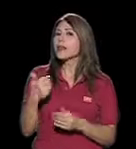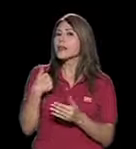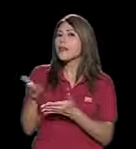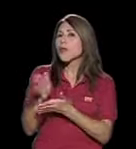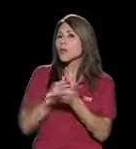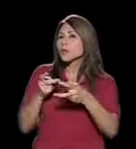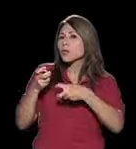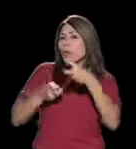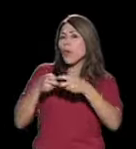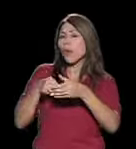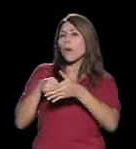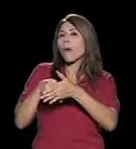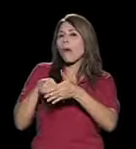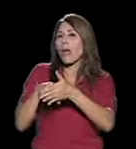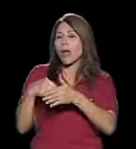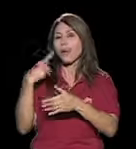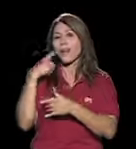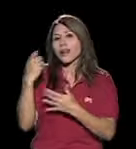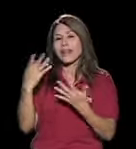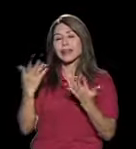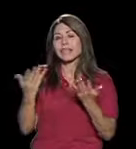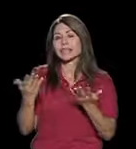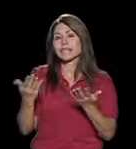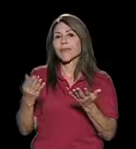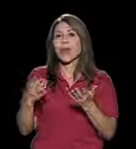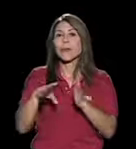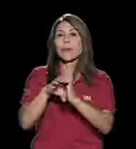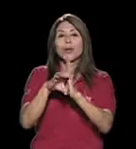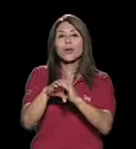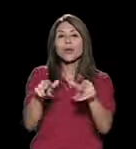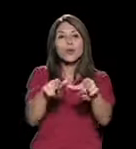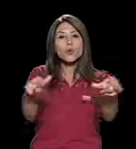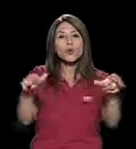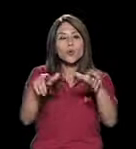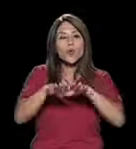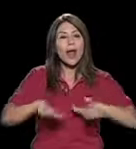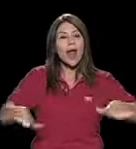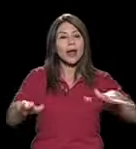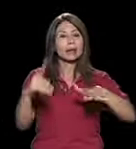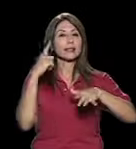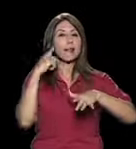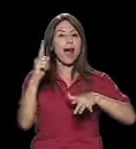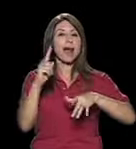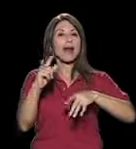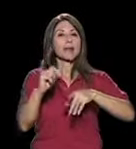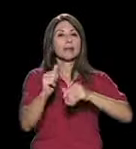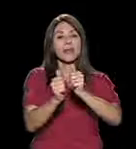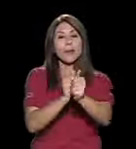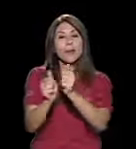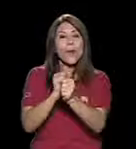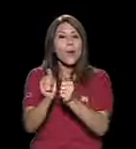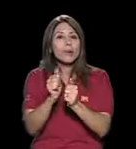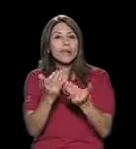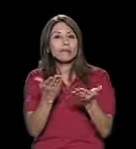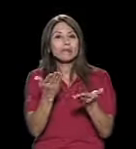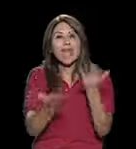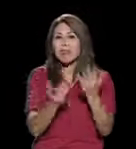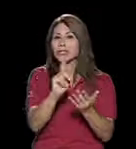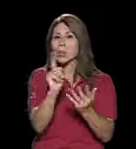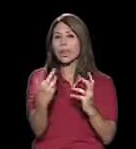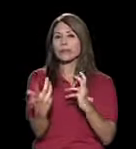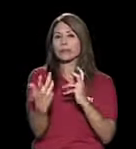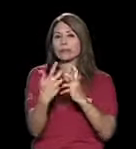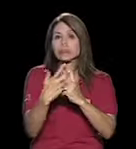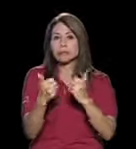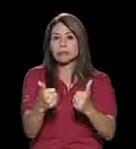algunas dificultades porque normalmente los espacios, ¿verdad? Para practicar deporte, de repente no tienen las adaptaciones que